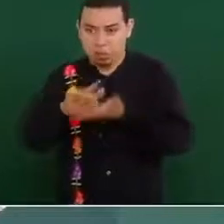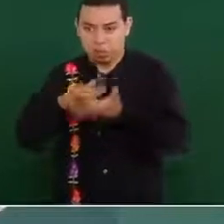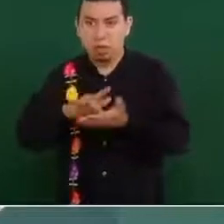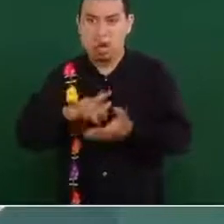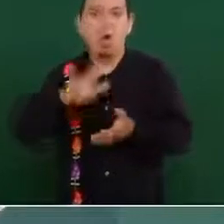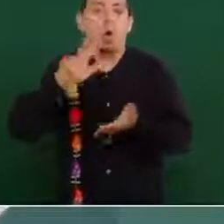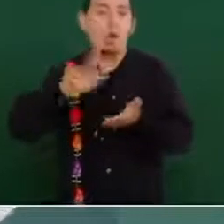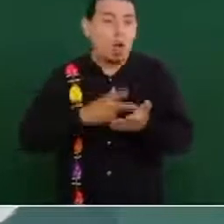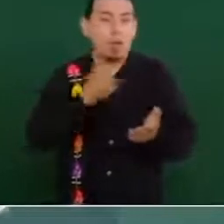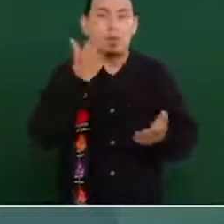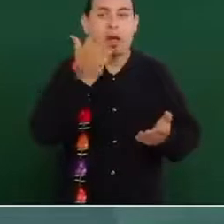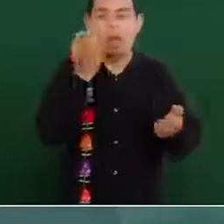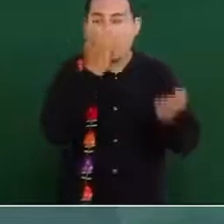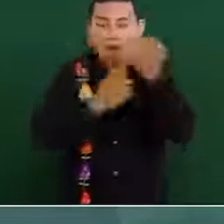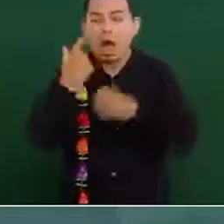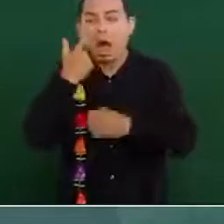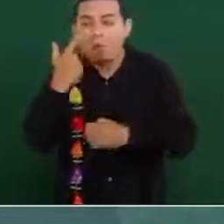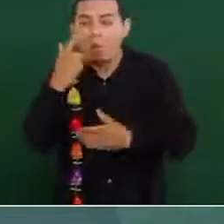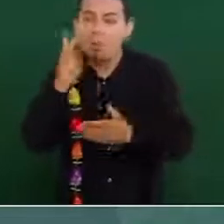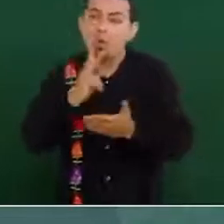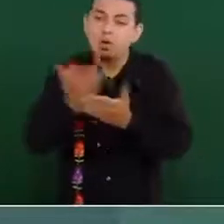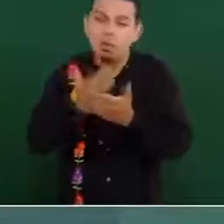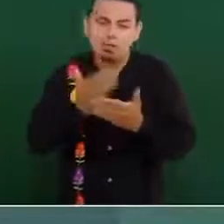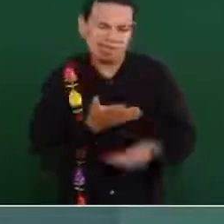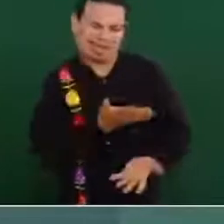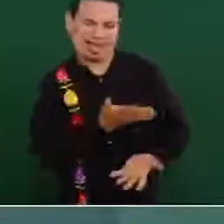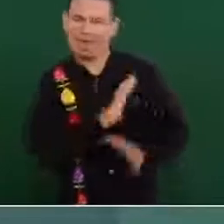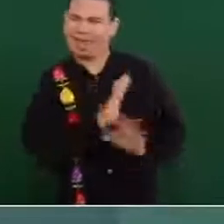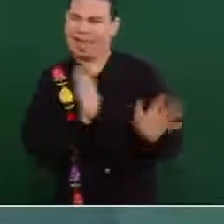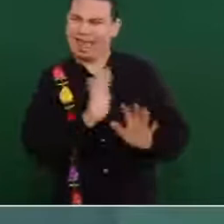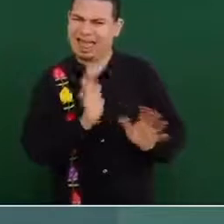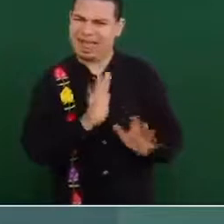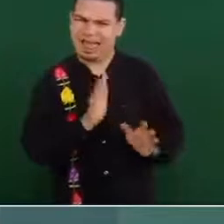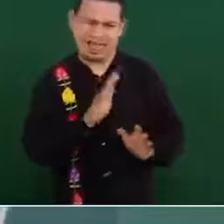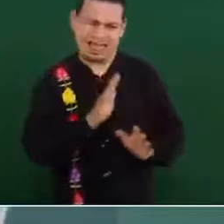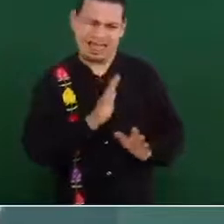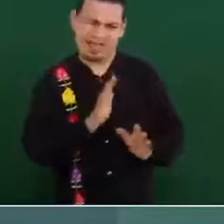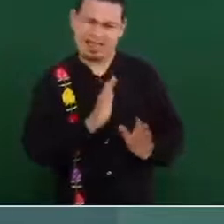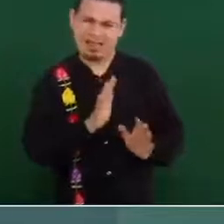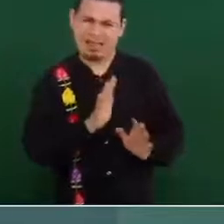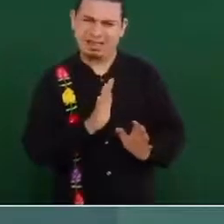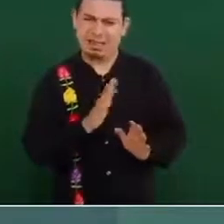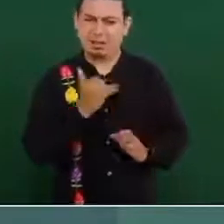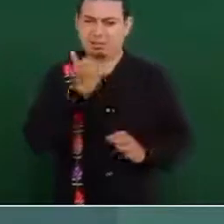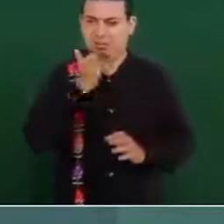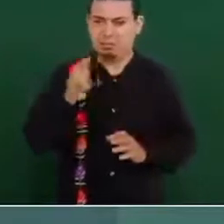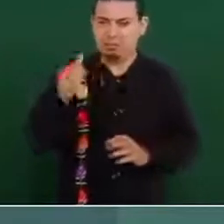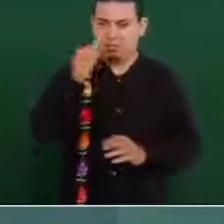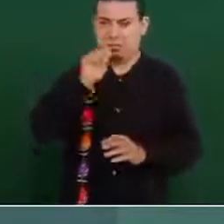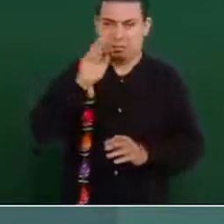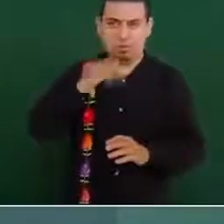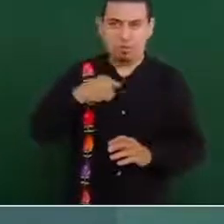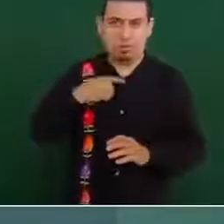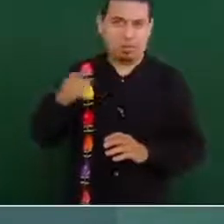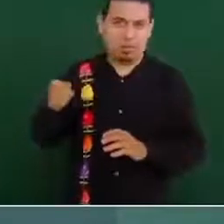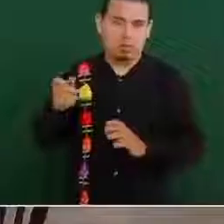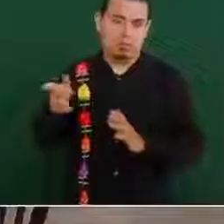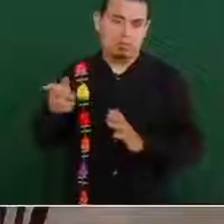Es para decirles con todo respeto, nada más porque está aquí, Alejandro no lo digo,